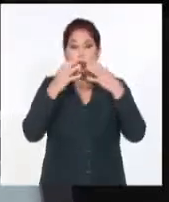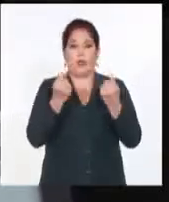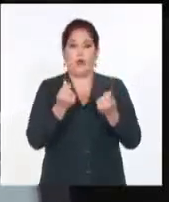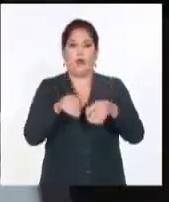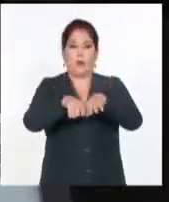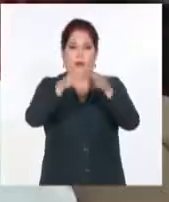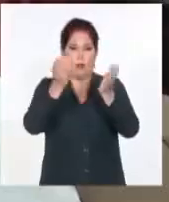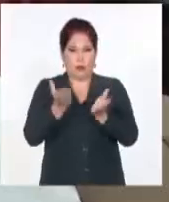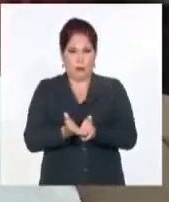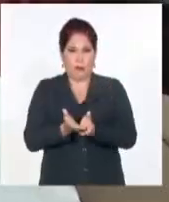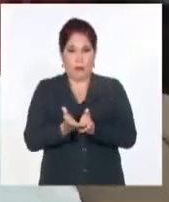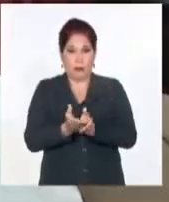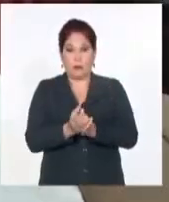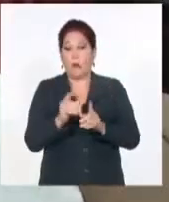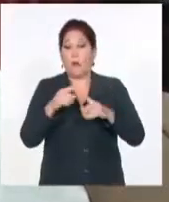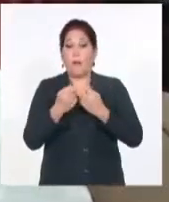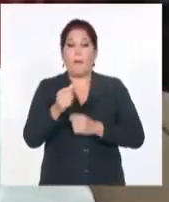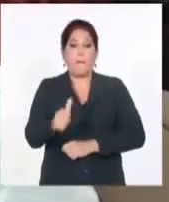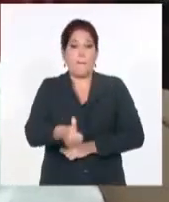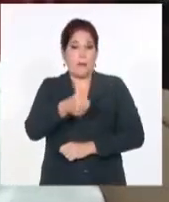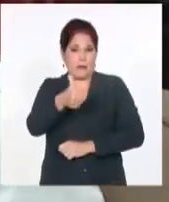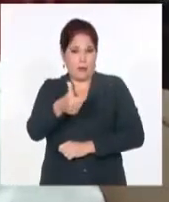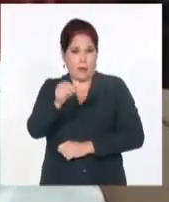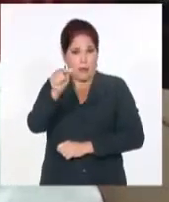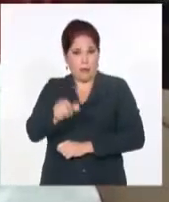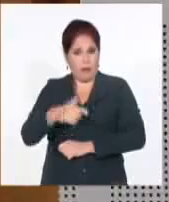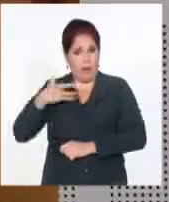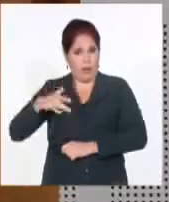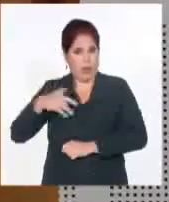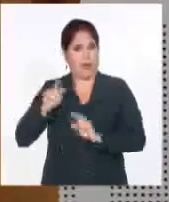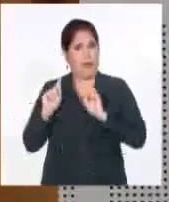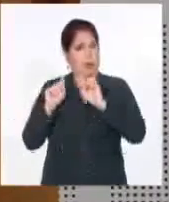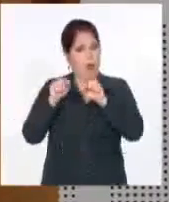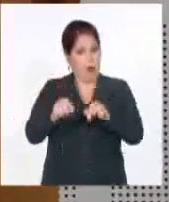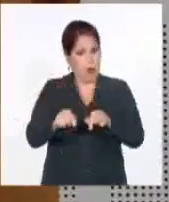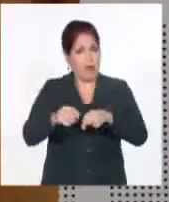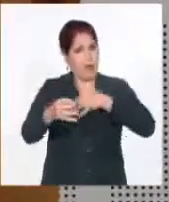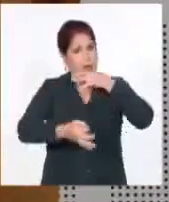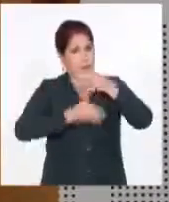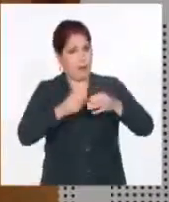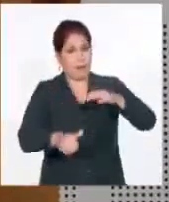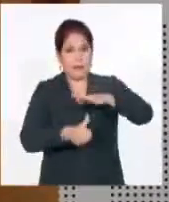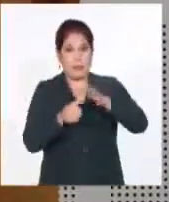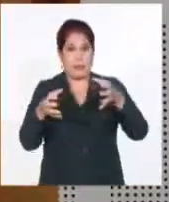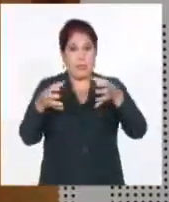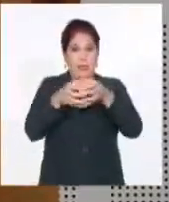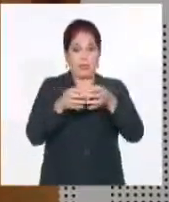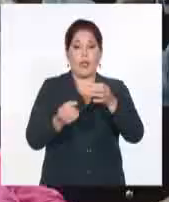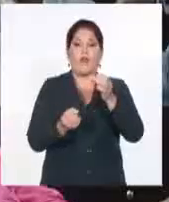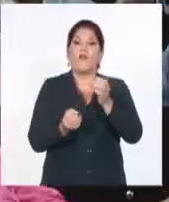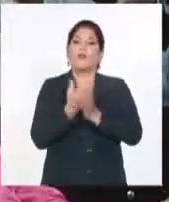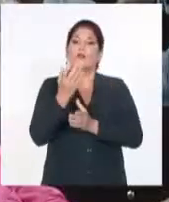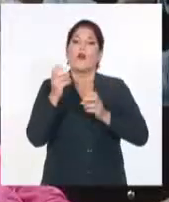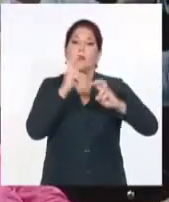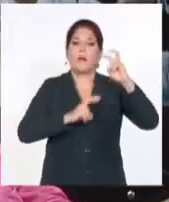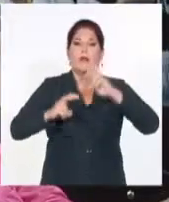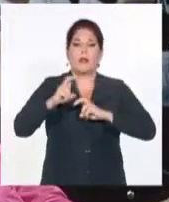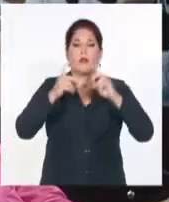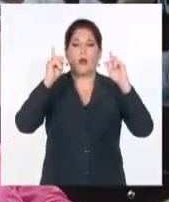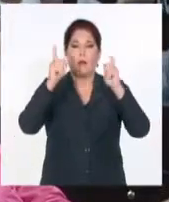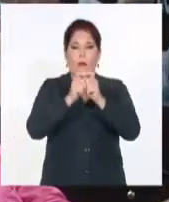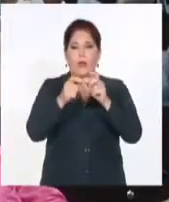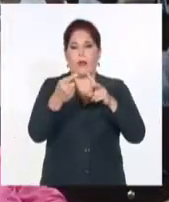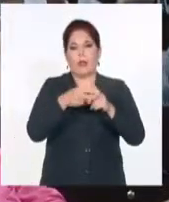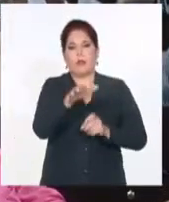mundial. Es el caso del prestigioso académico argentino Julio Gambina, presidente de la Fundación de Investigaciones Sociales y Políticas,